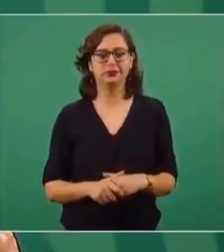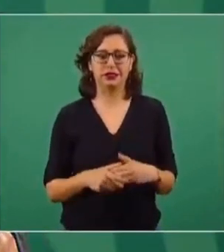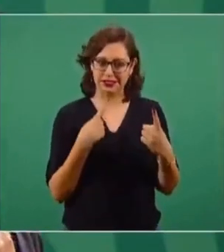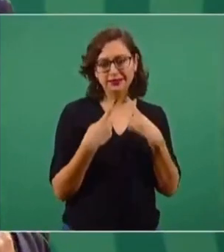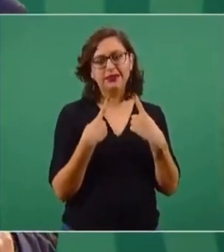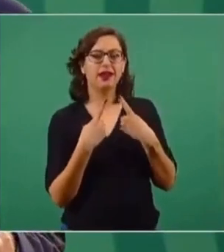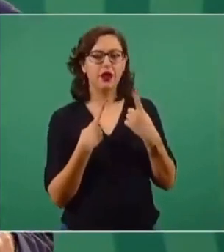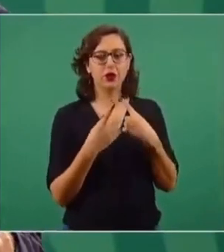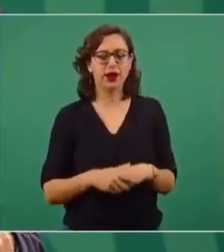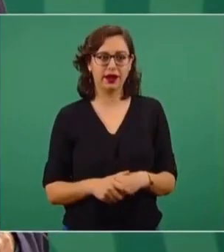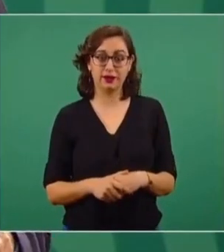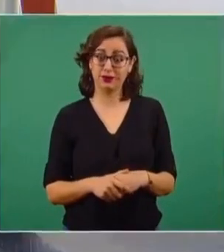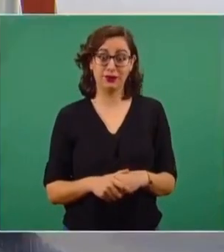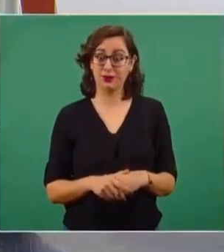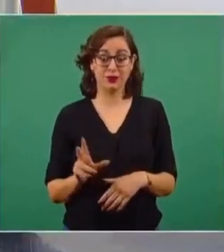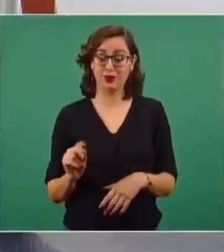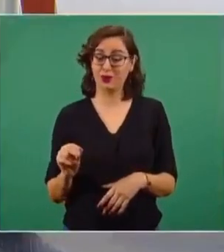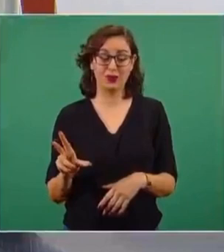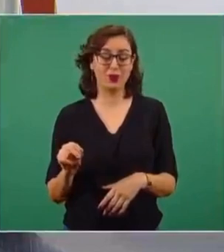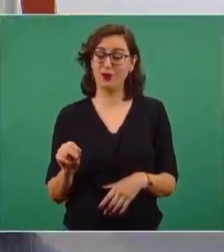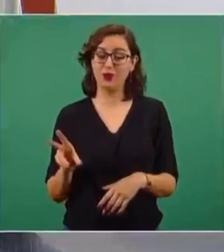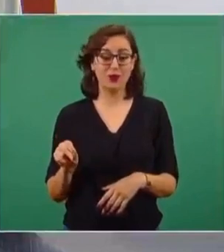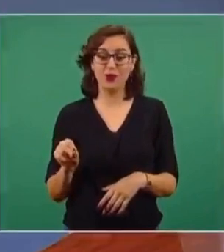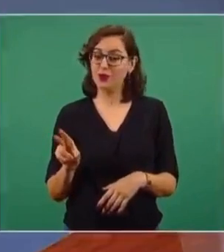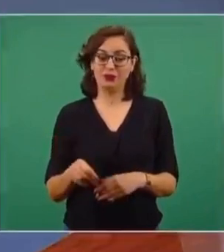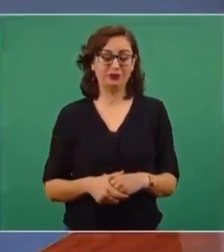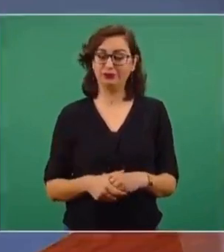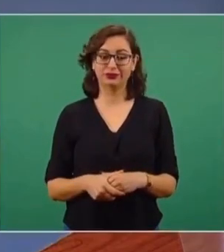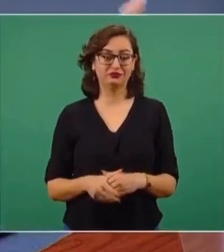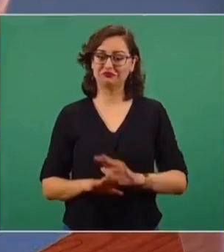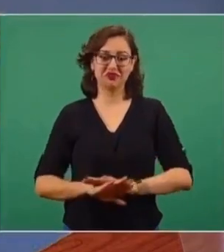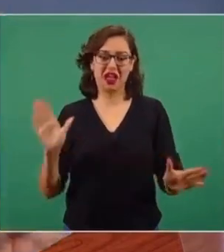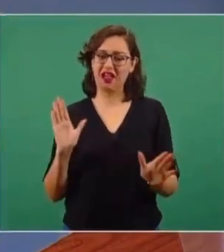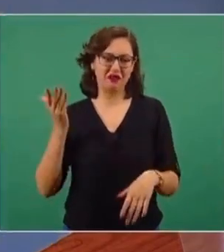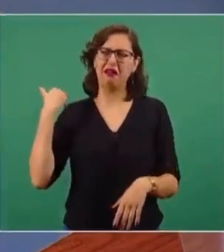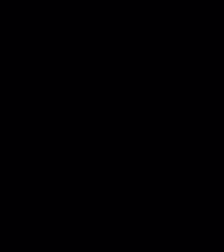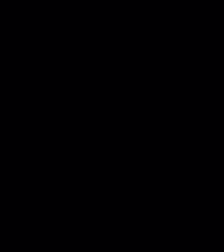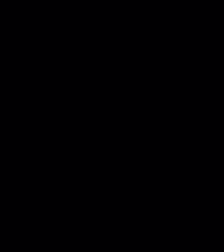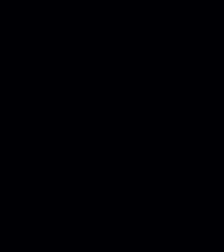vamos a dialogar. No, no, eso ya se acabó.